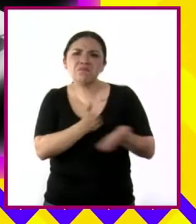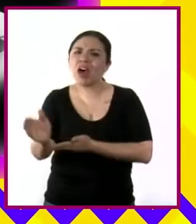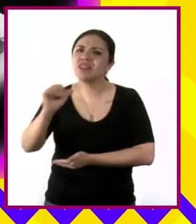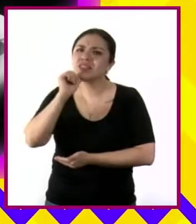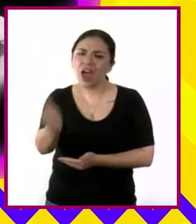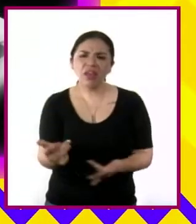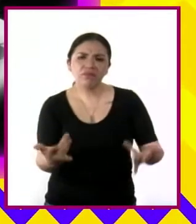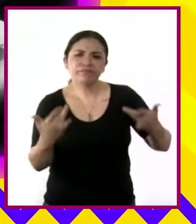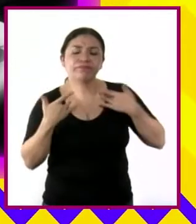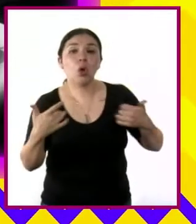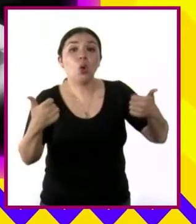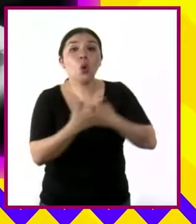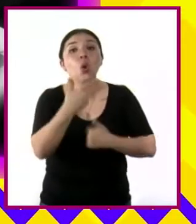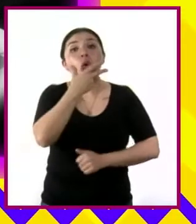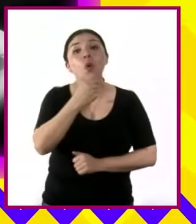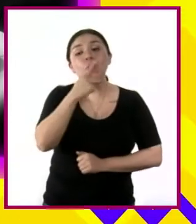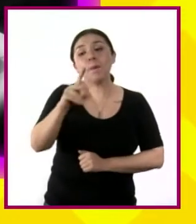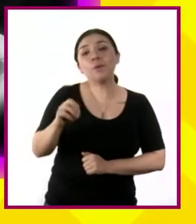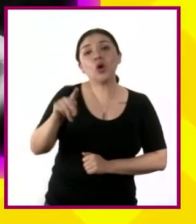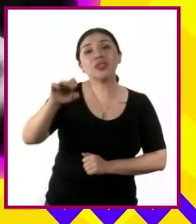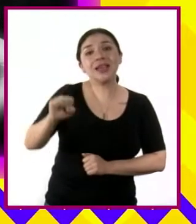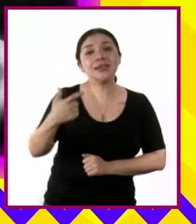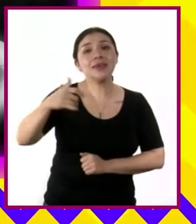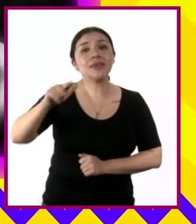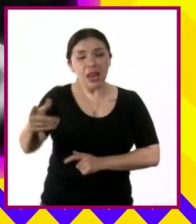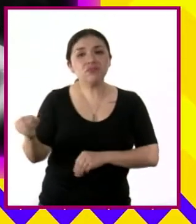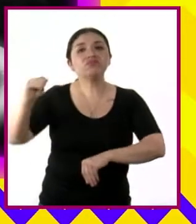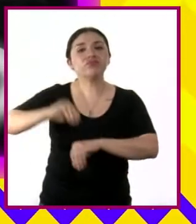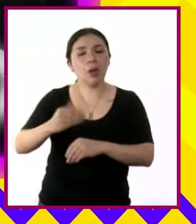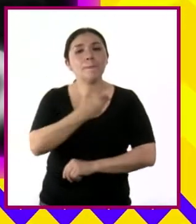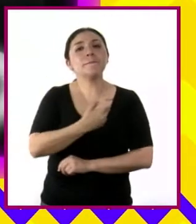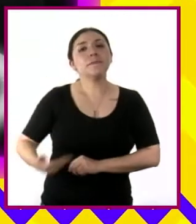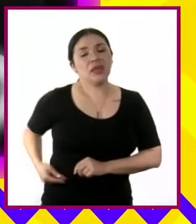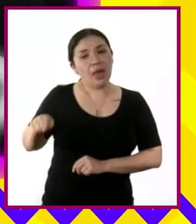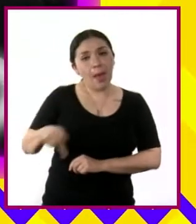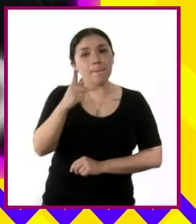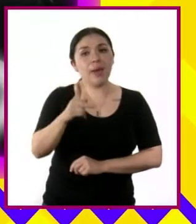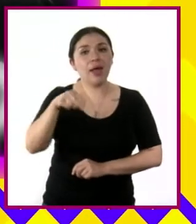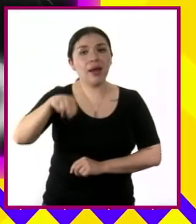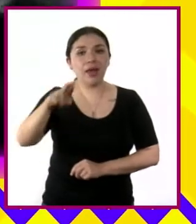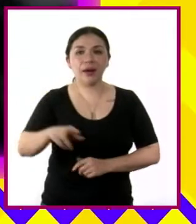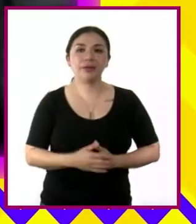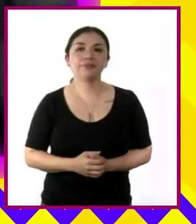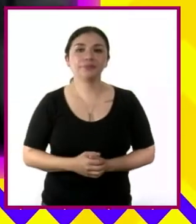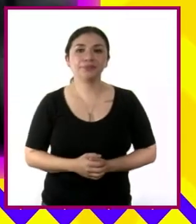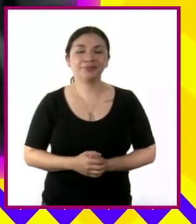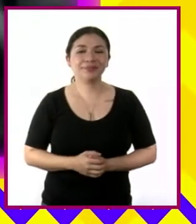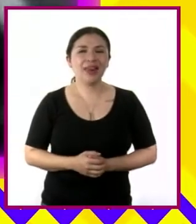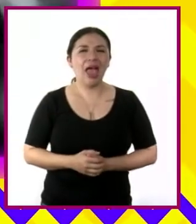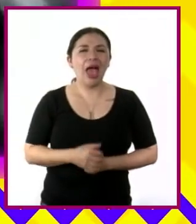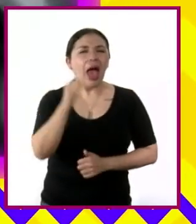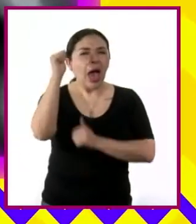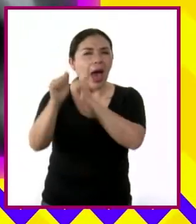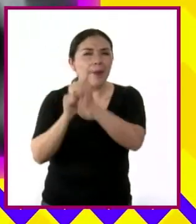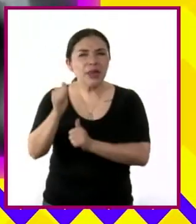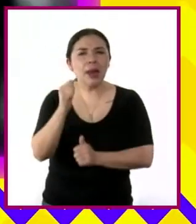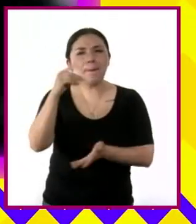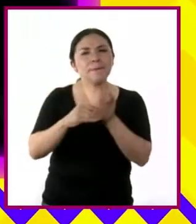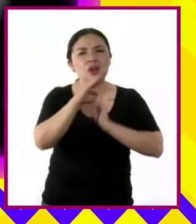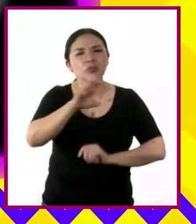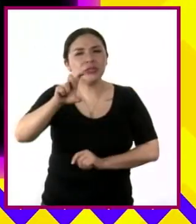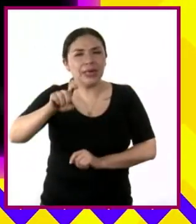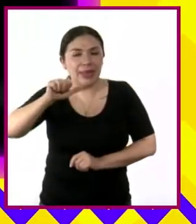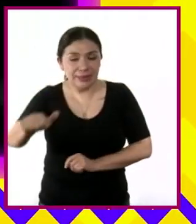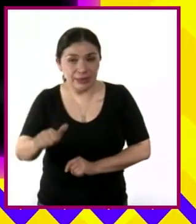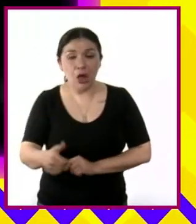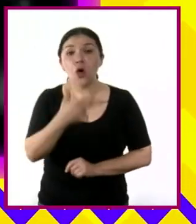con Emilio Portes Gil en la presidencia del Comité Ejecutivo del PNR. En abril de 1936,